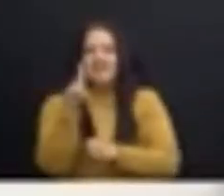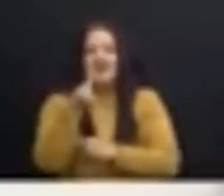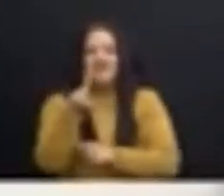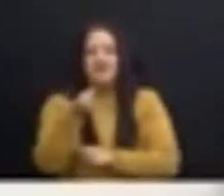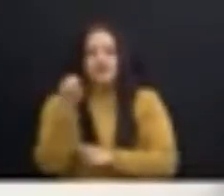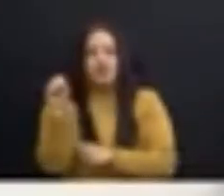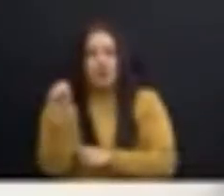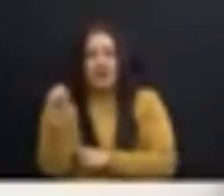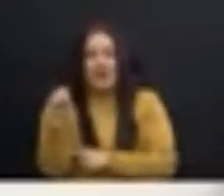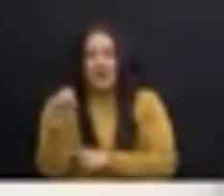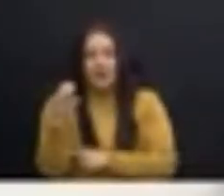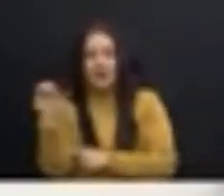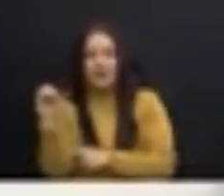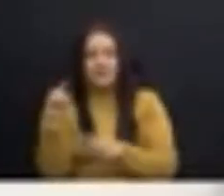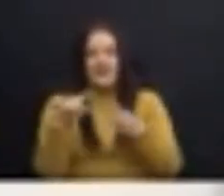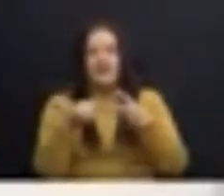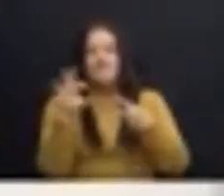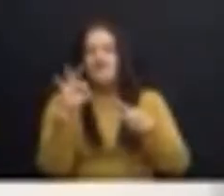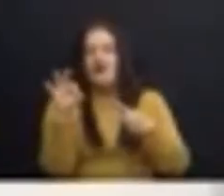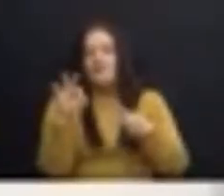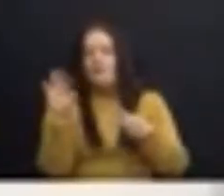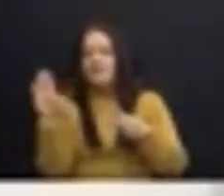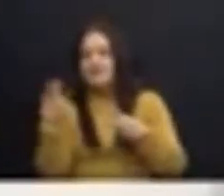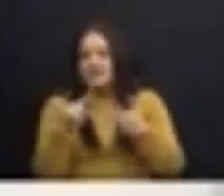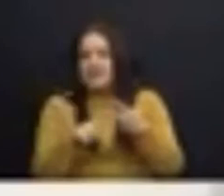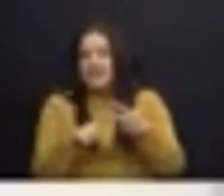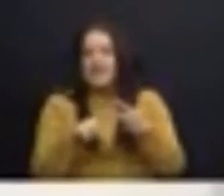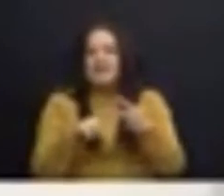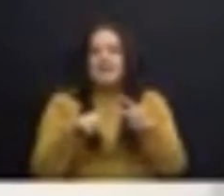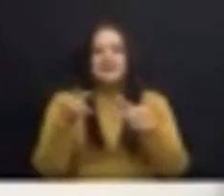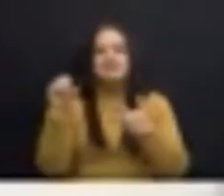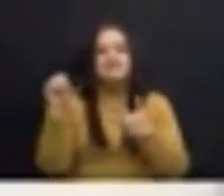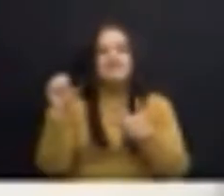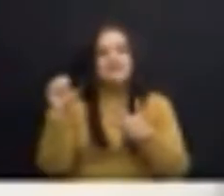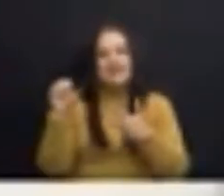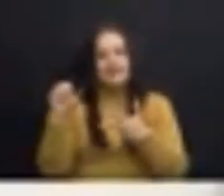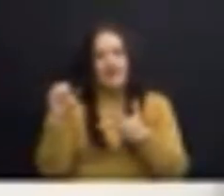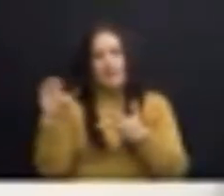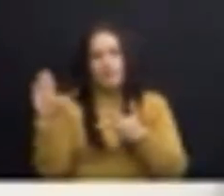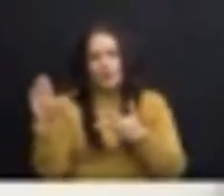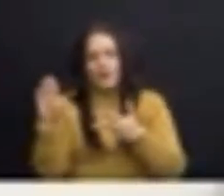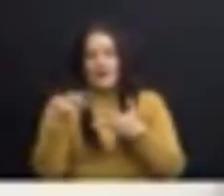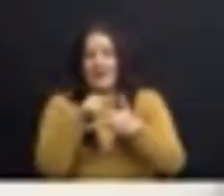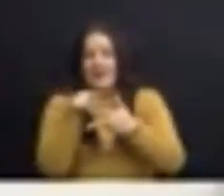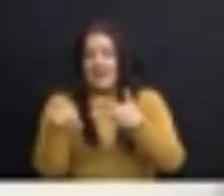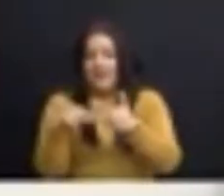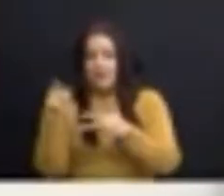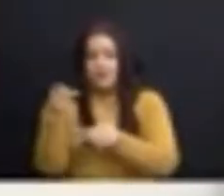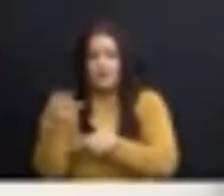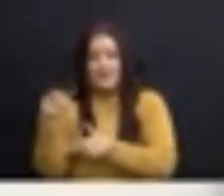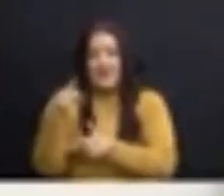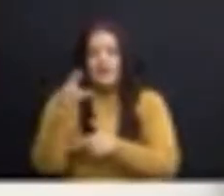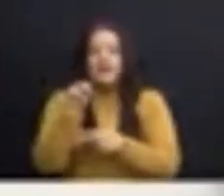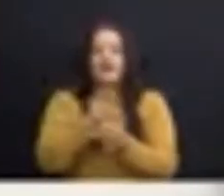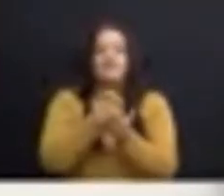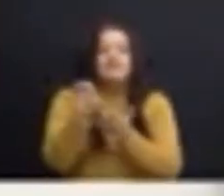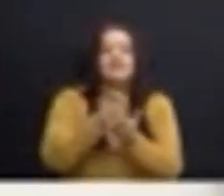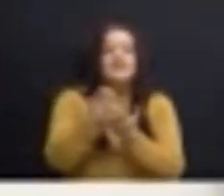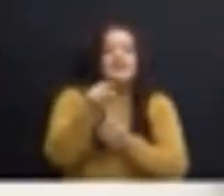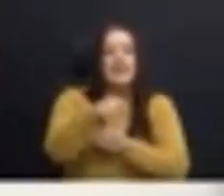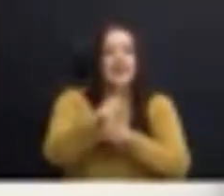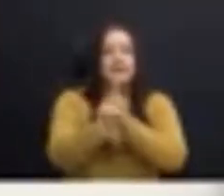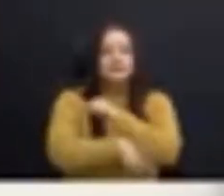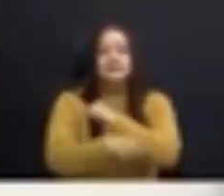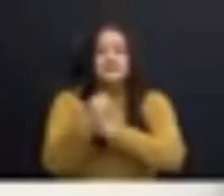Ortiz, Fabio Vicenzi y Estefan Brunel. La denuncia buscaba no solo evitar la sanción, sino que los comisionados